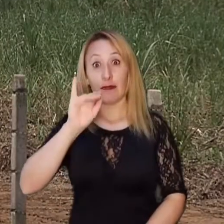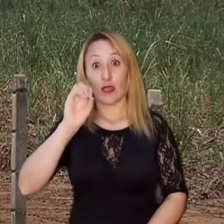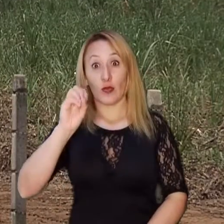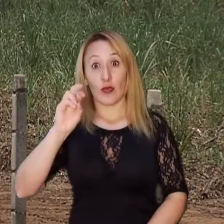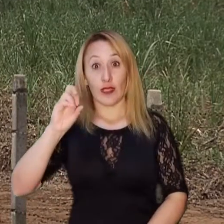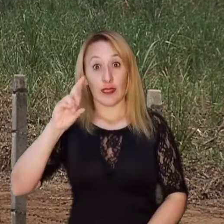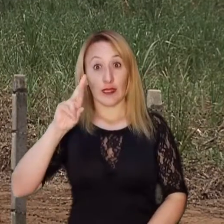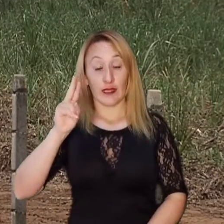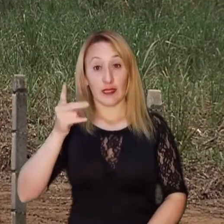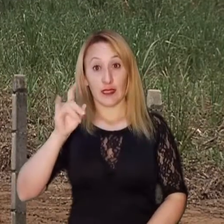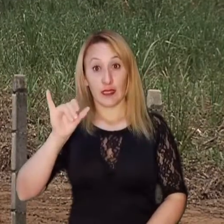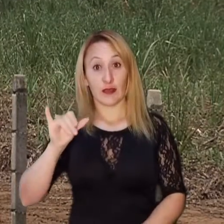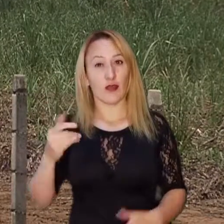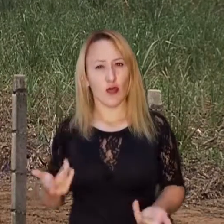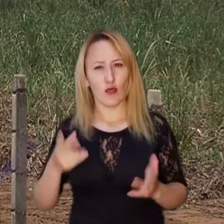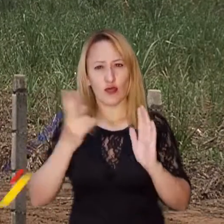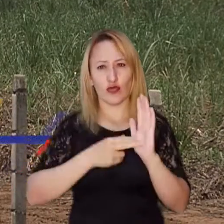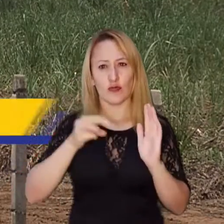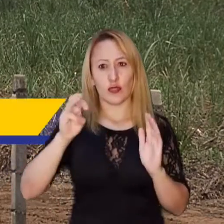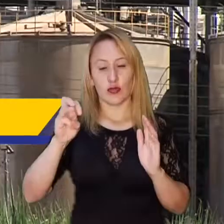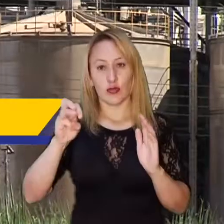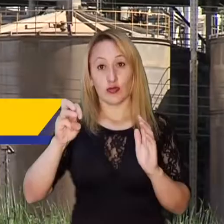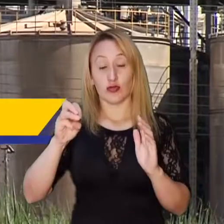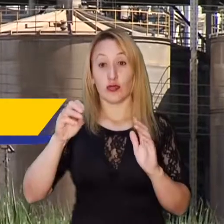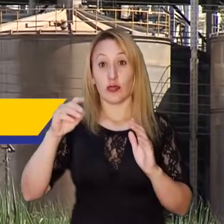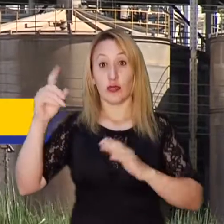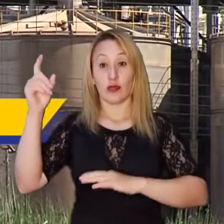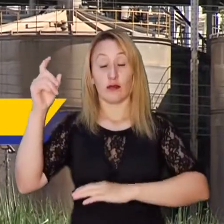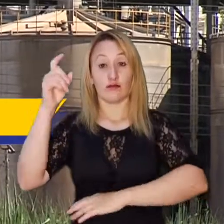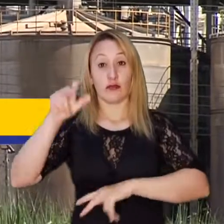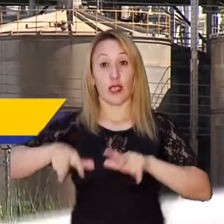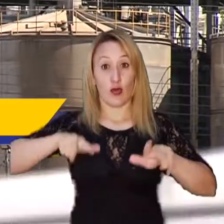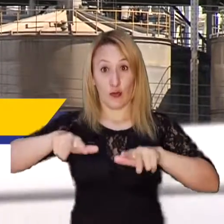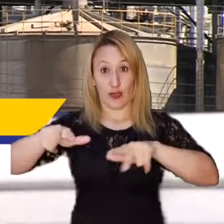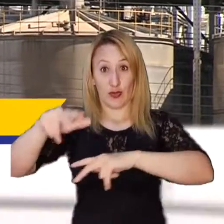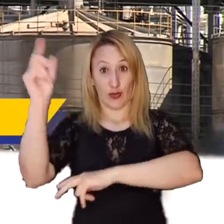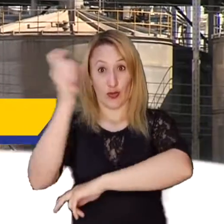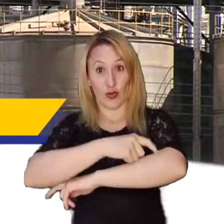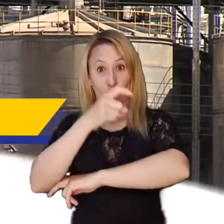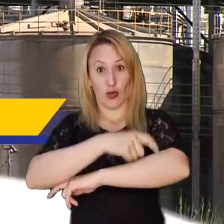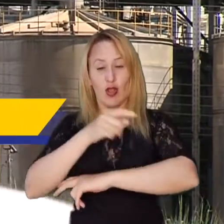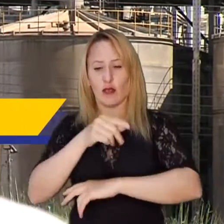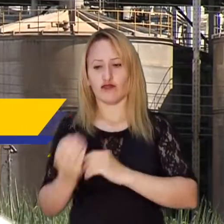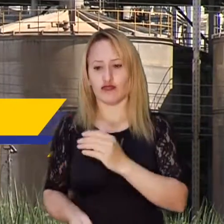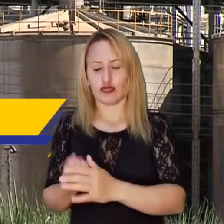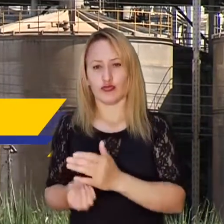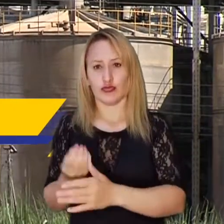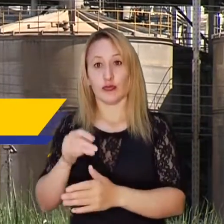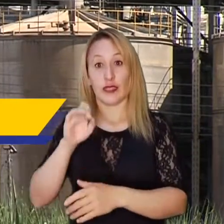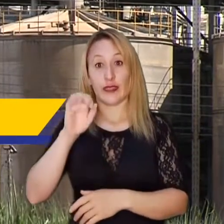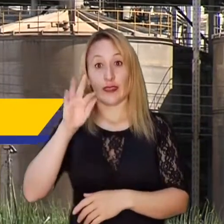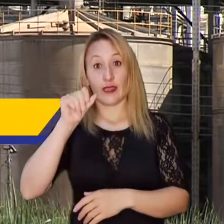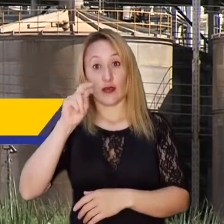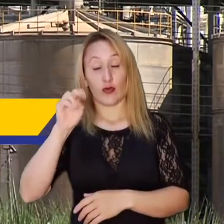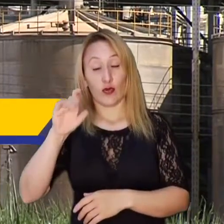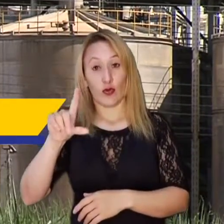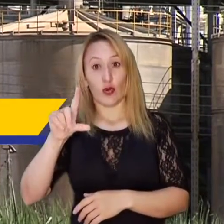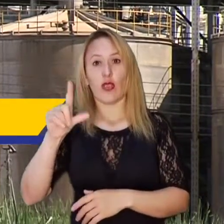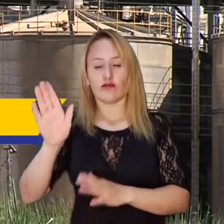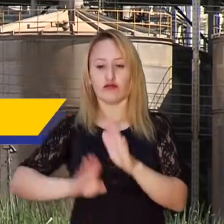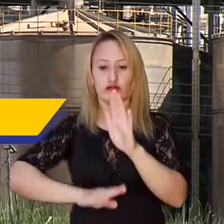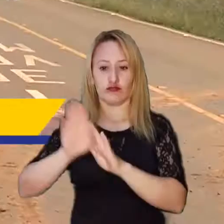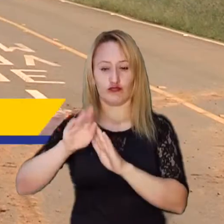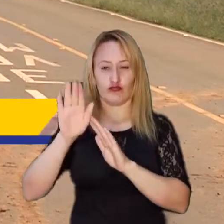Para el caso de Bioenergi, una historia que se remonta al año 2008, cuando Ecopetrol invierte en una planta agroindustrial para producir etanol